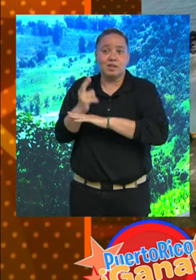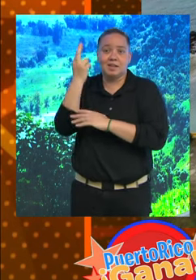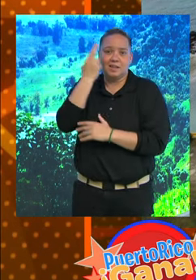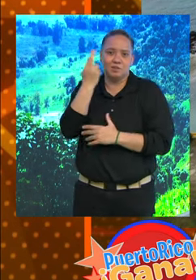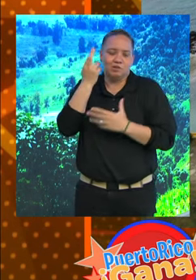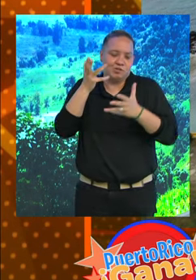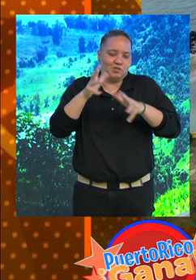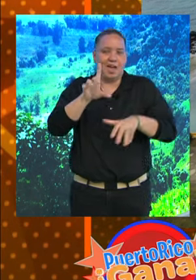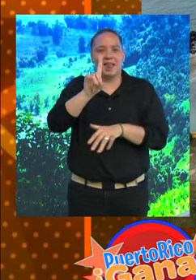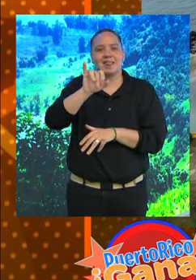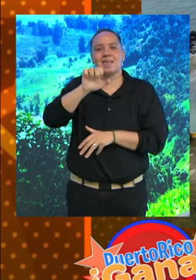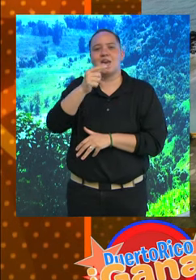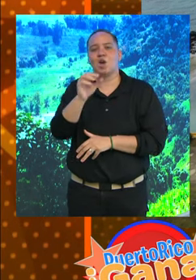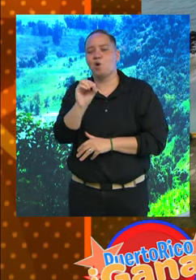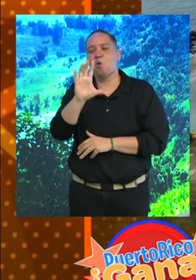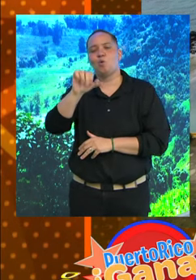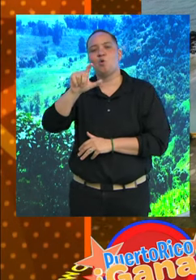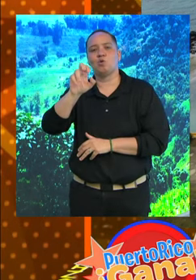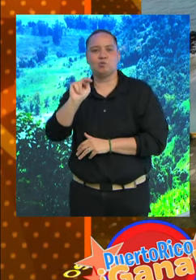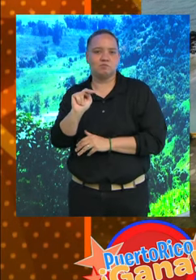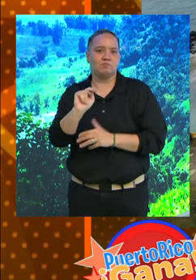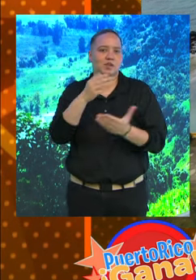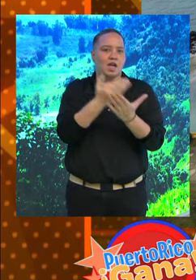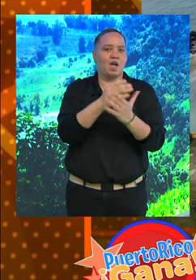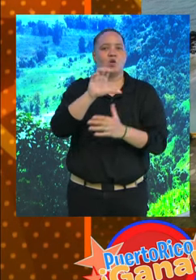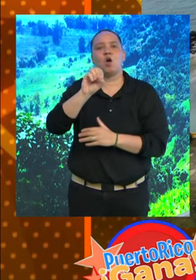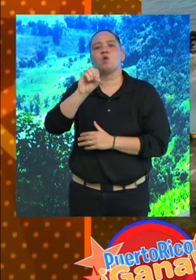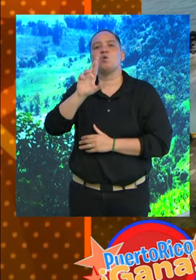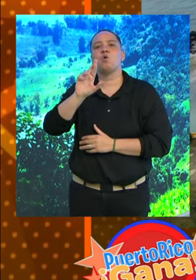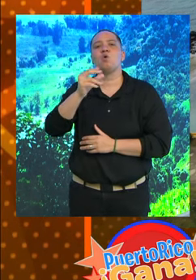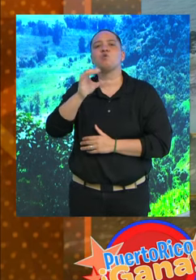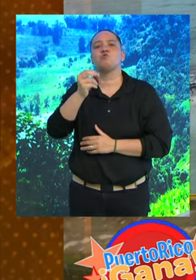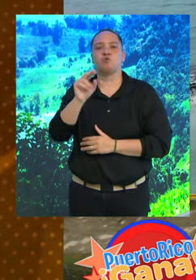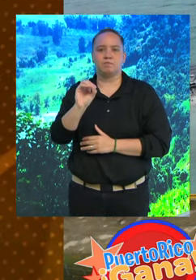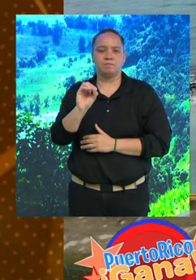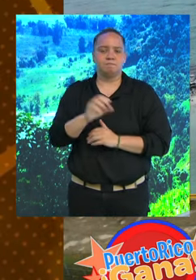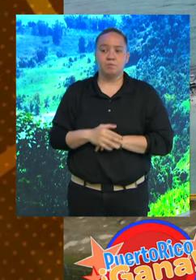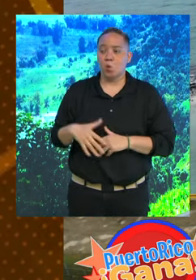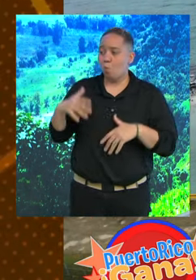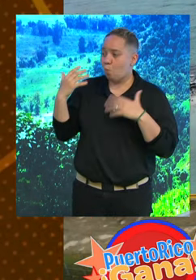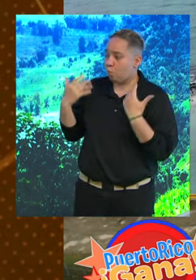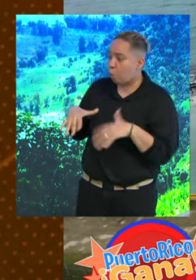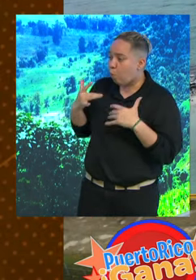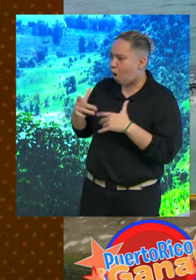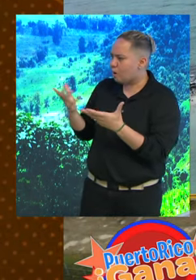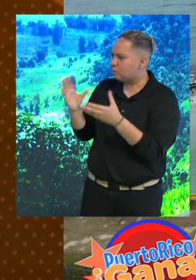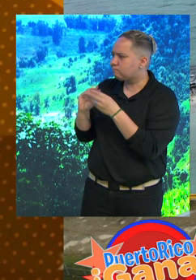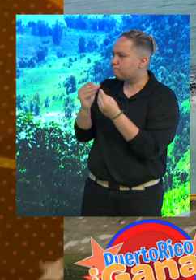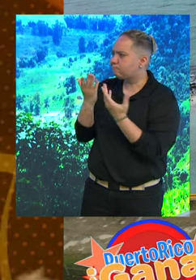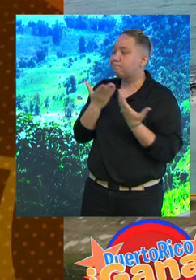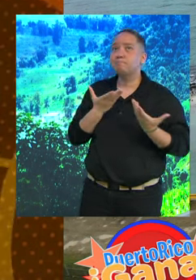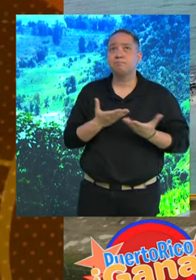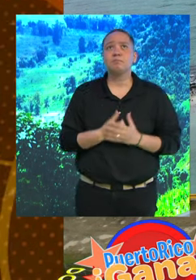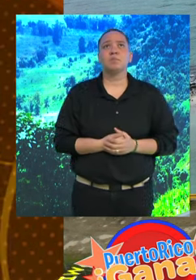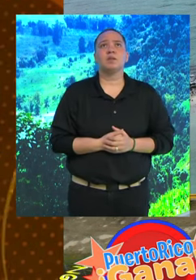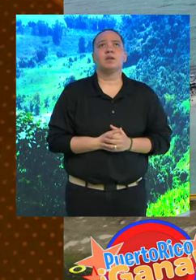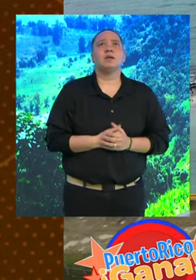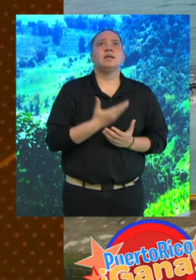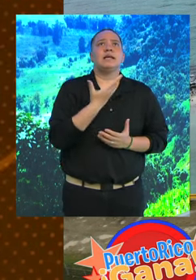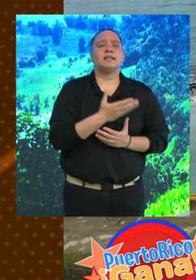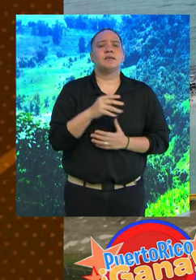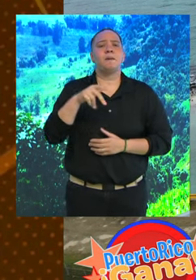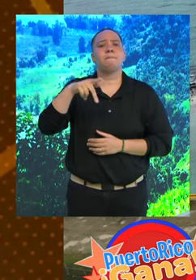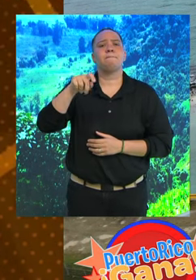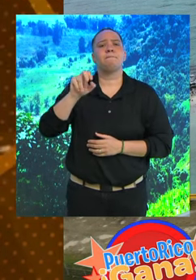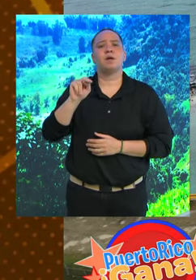que ya Diego Colón hubiera llegado al corcho. Guau. ¿Alcaldesa? ¿Y qué tenemos ahí? Cuénteme. Pues mira, esto es la Fanduca. La